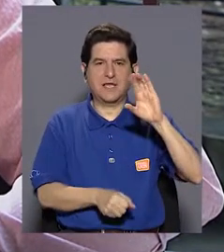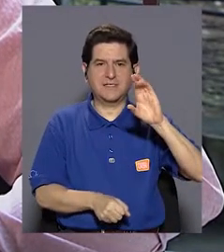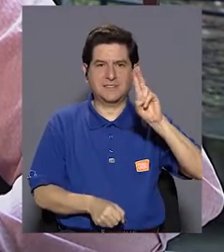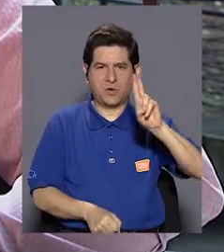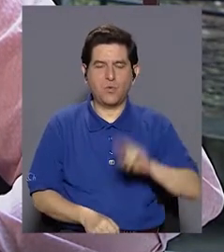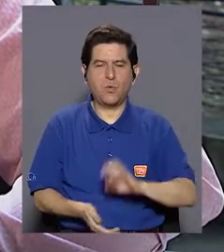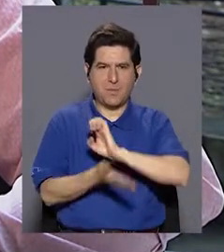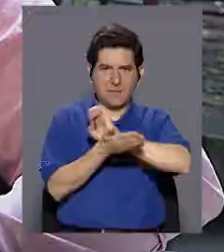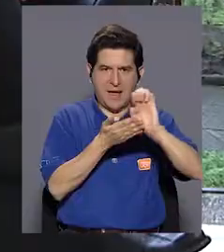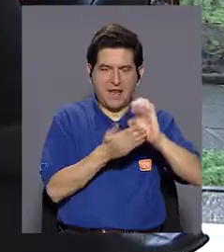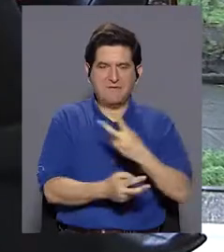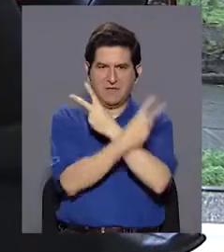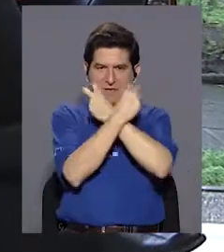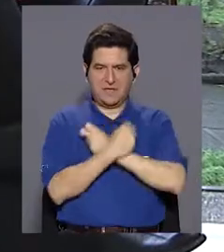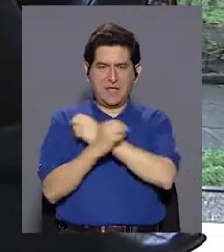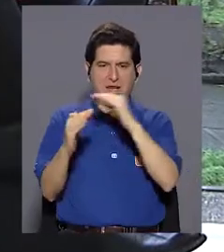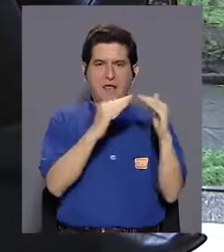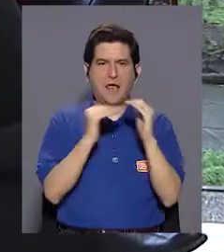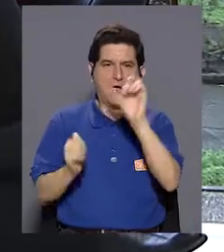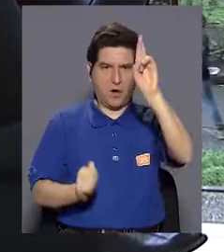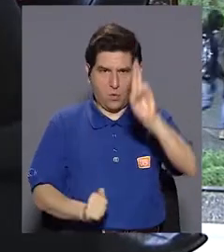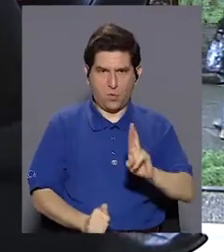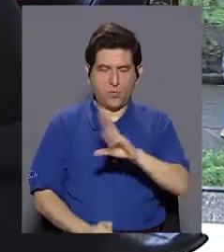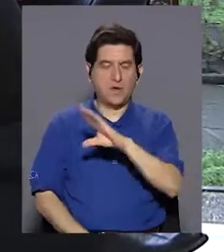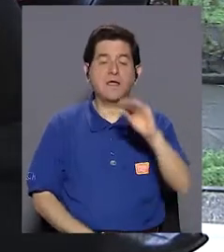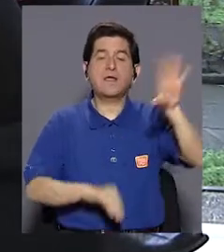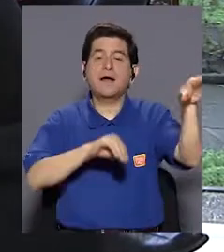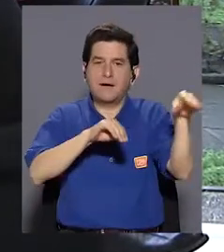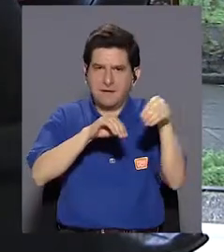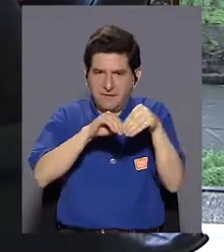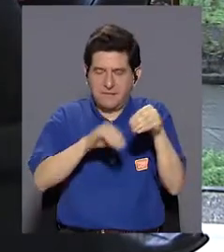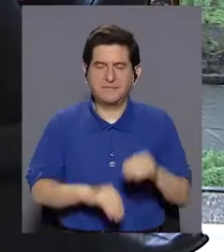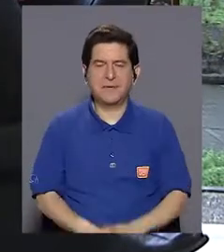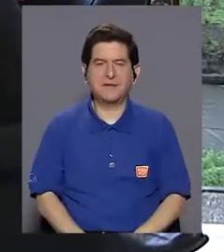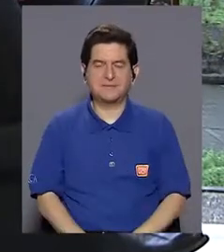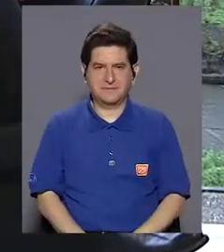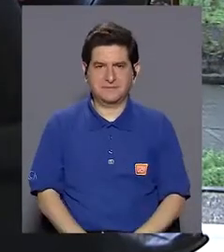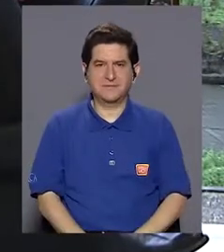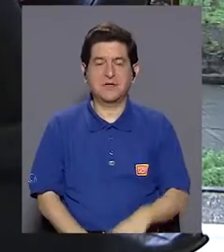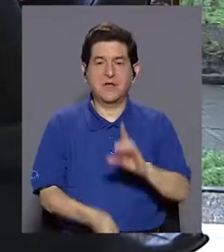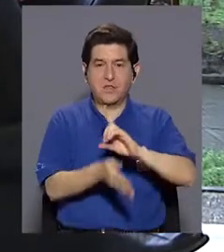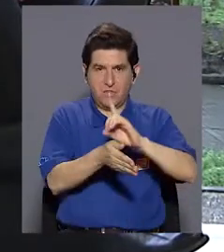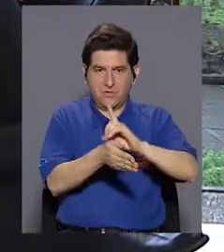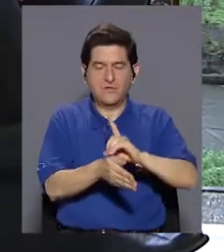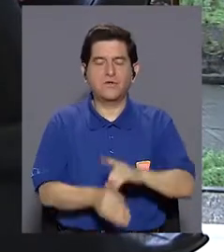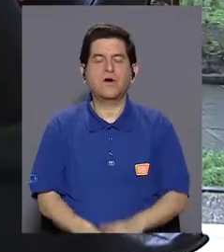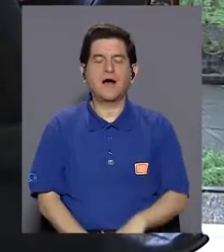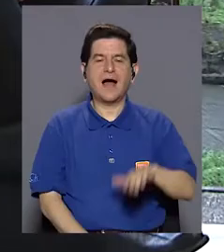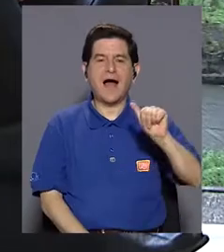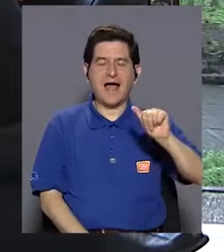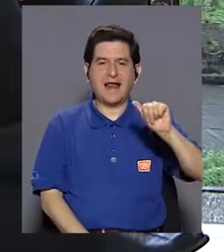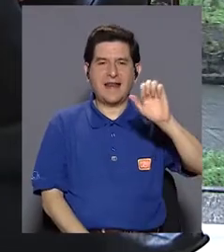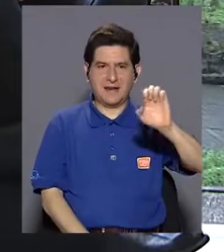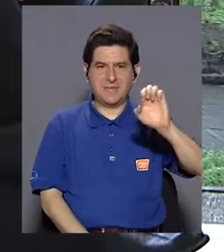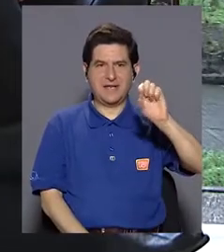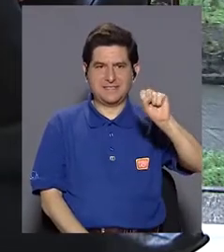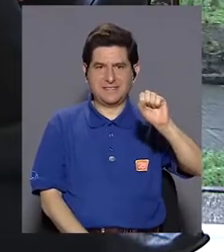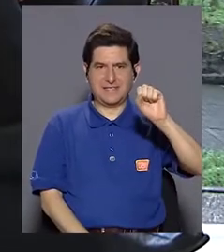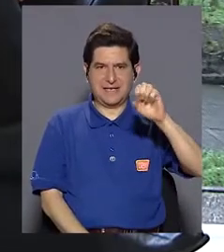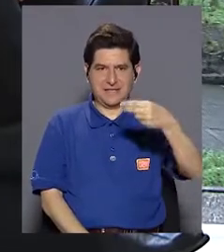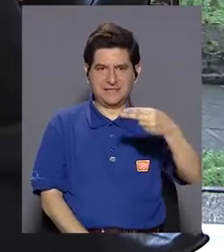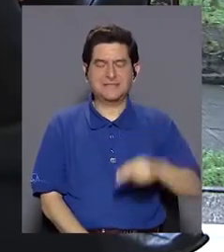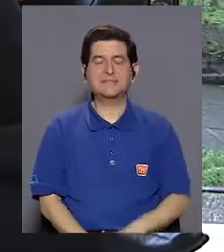prevención de intoxicaciones en comunidades costarricenses y además nos acompaña la doctora Ana Elvira Salas Herrera,